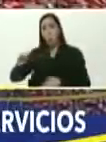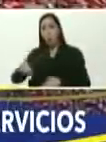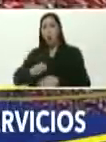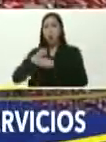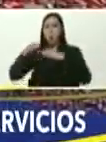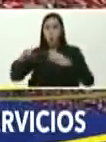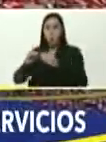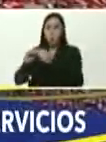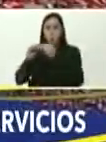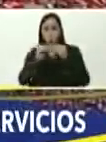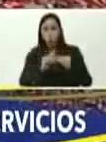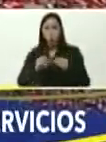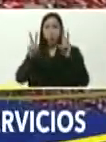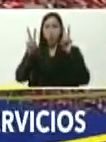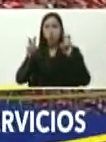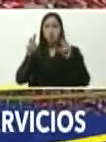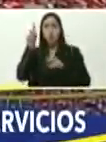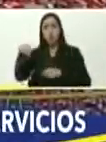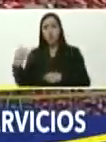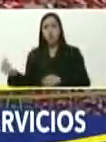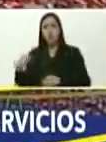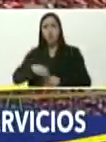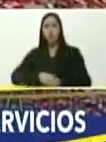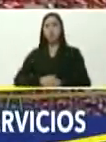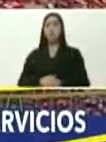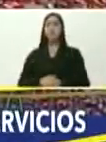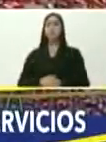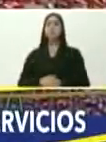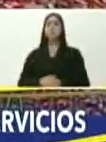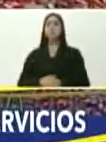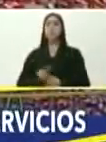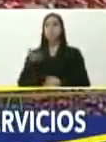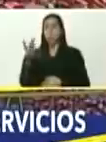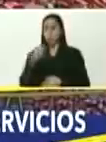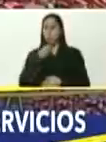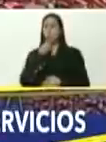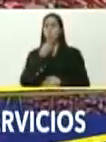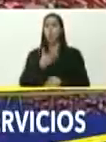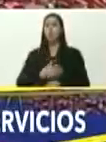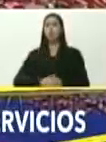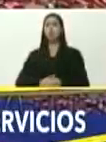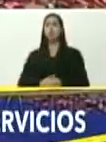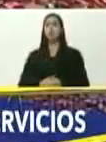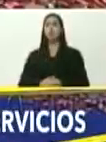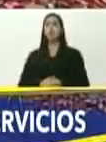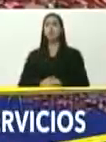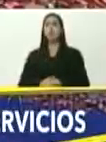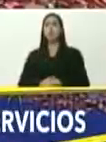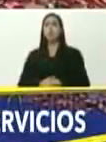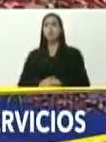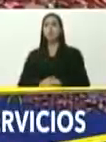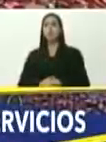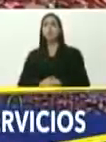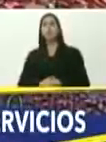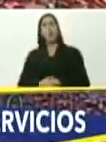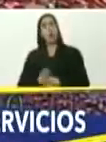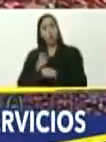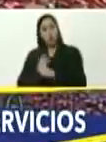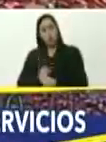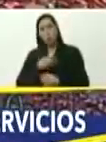entre recuperadas, y nuevas, un número redondo, bueno, y que nos hace ser optimistas,